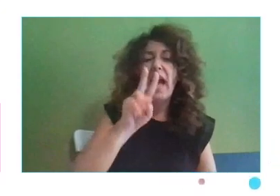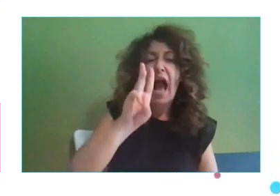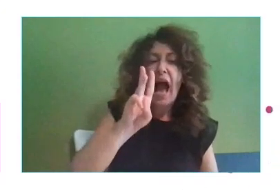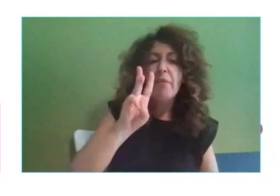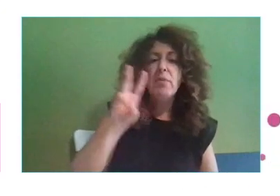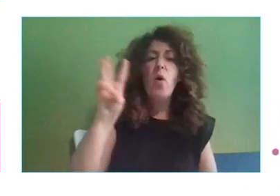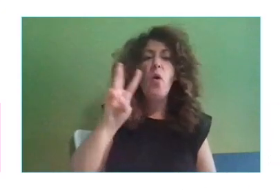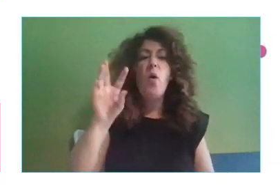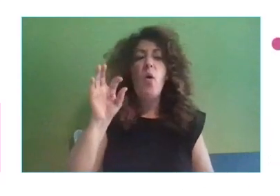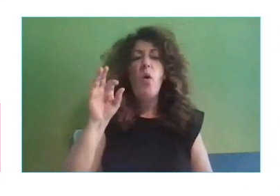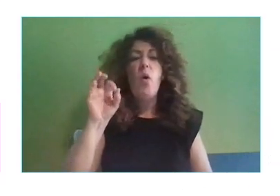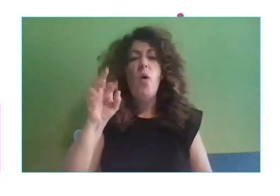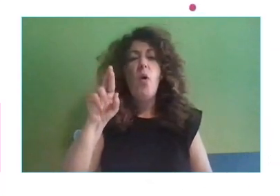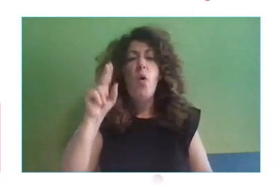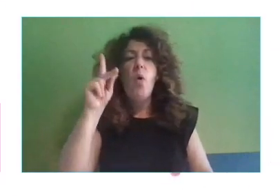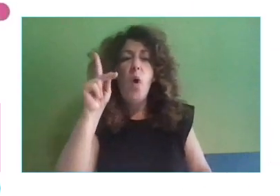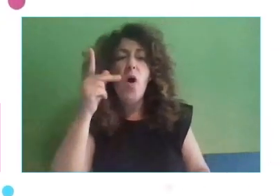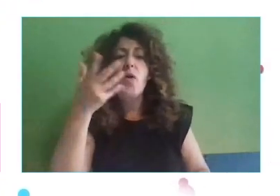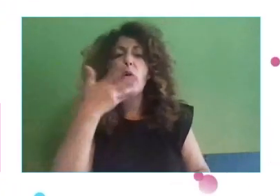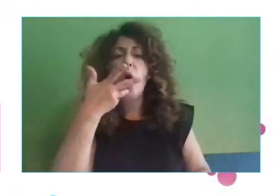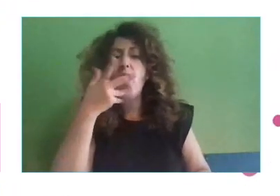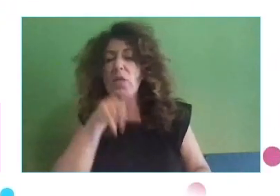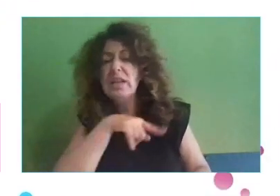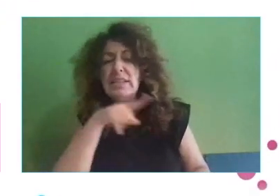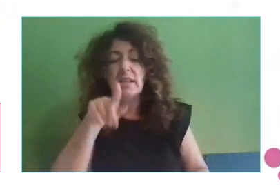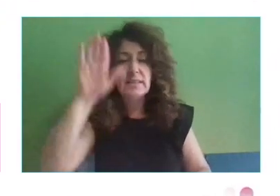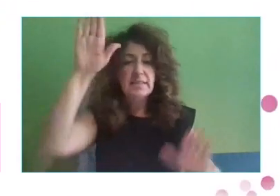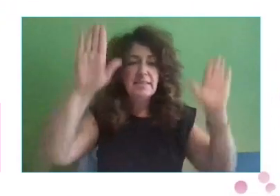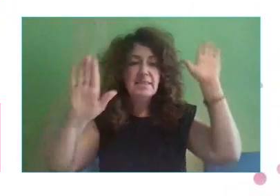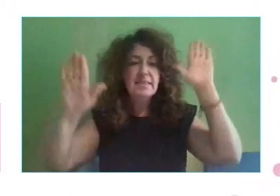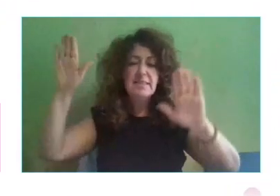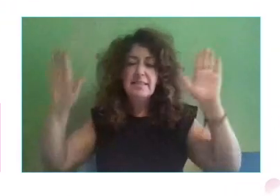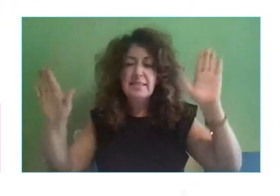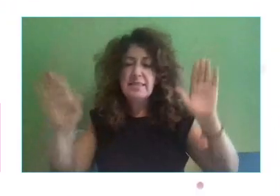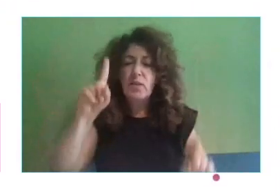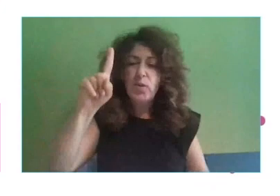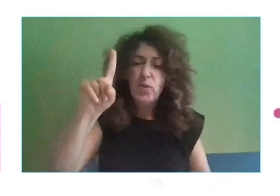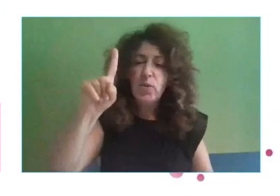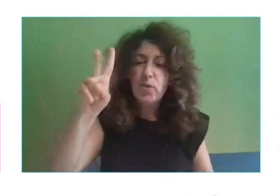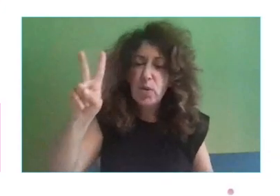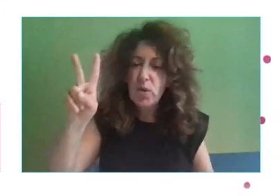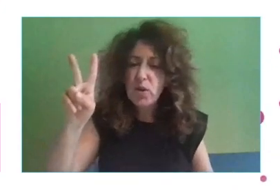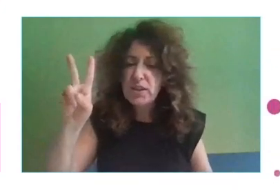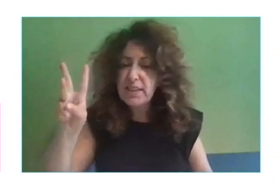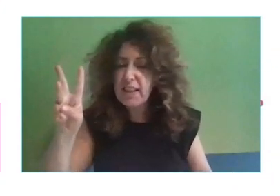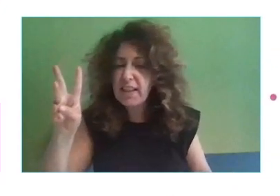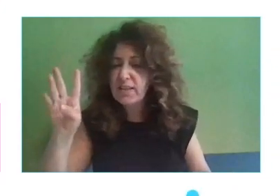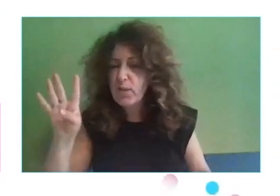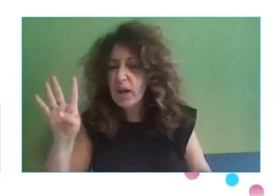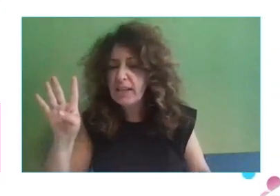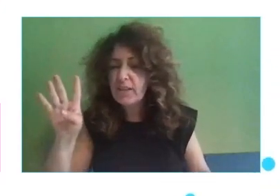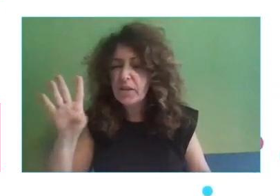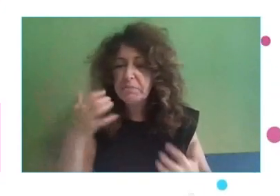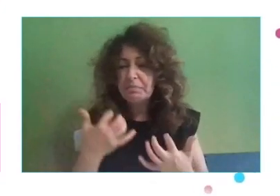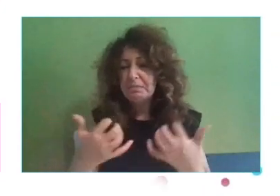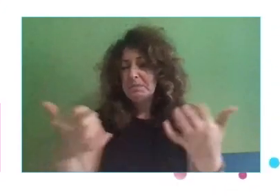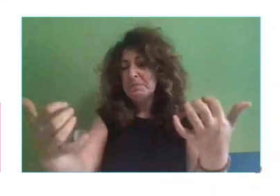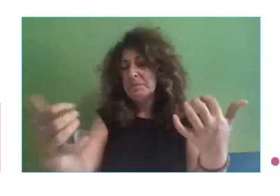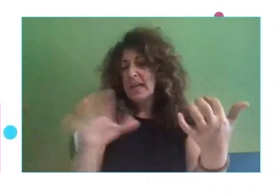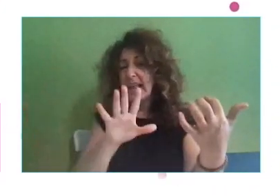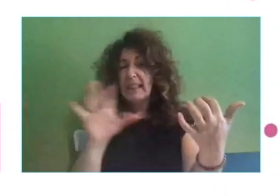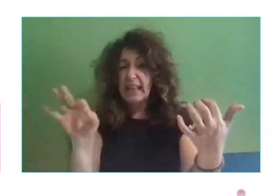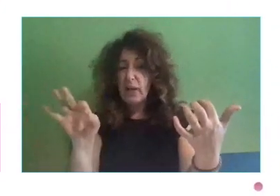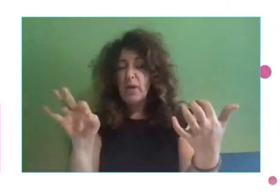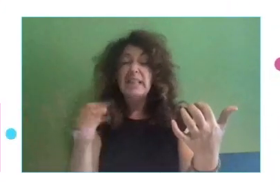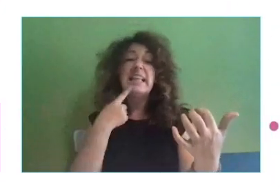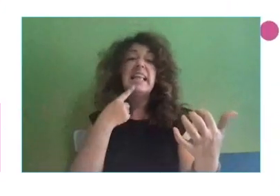online, pues comentáis en el chat. Uno, dos, tres, cuatro, cinco, digamos, de unos 50, menos del 10% conoce una plataforma como